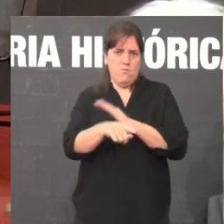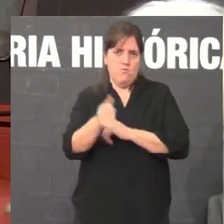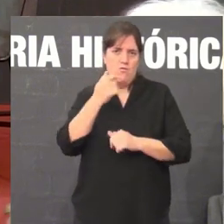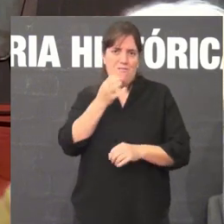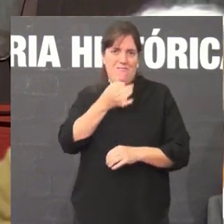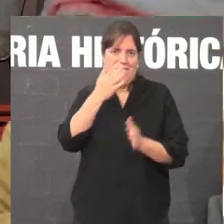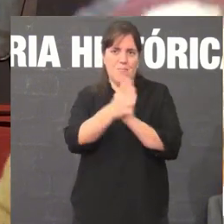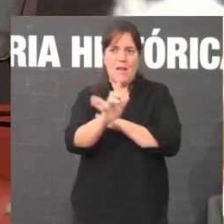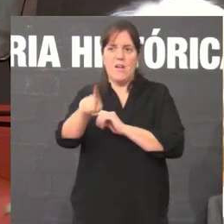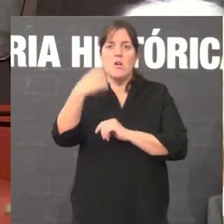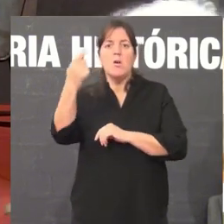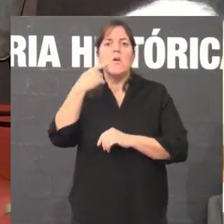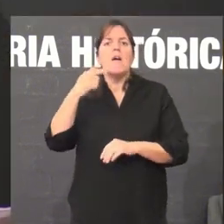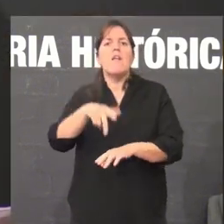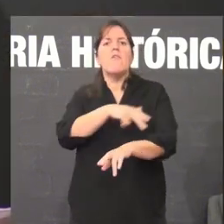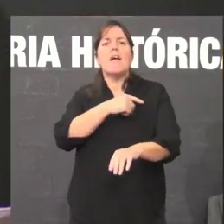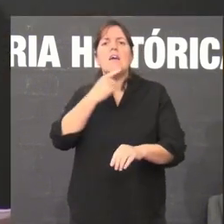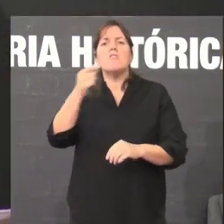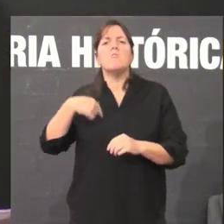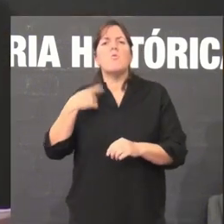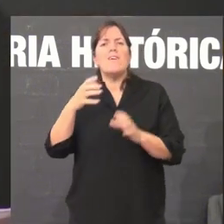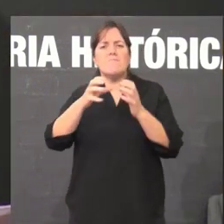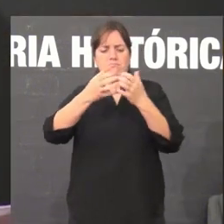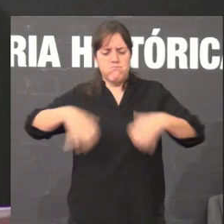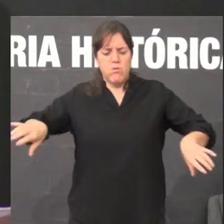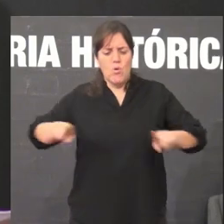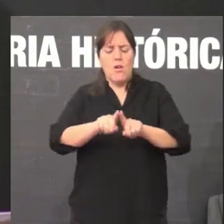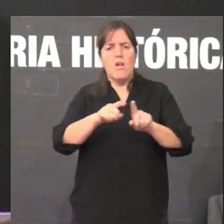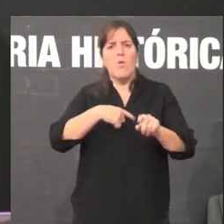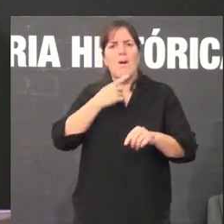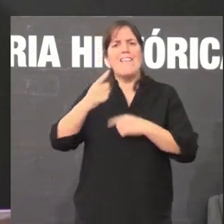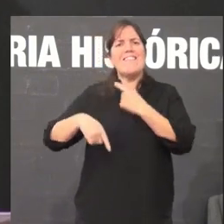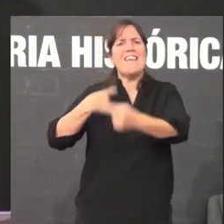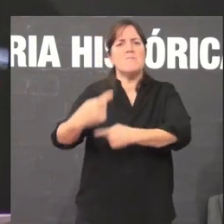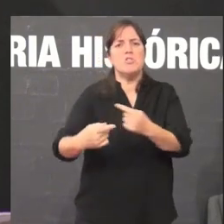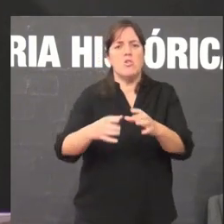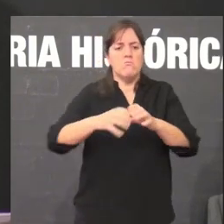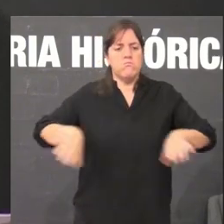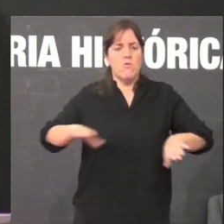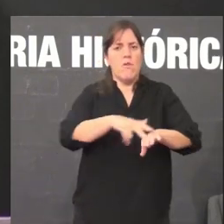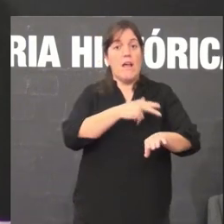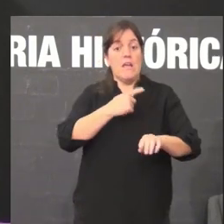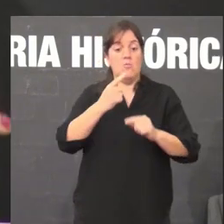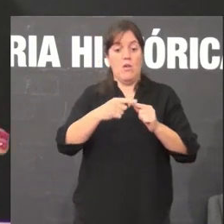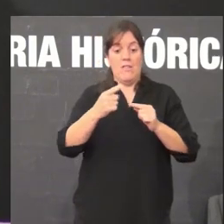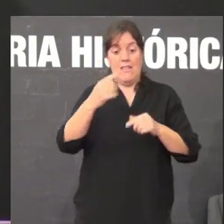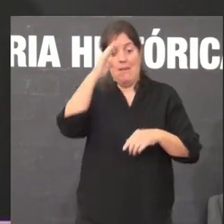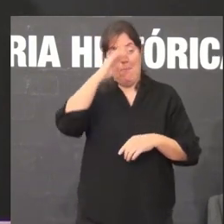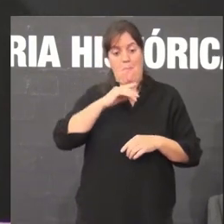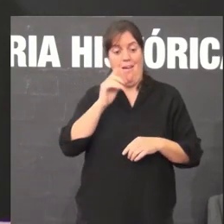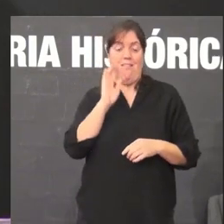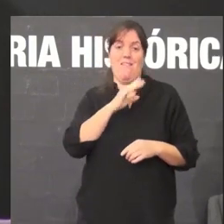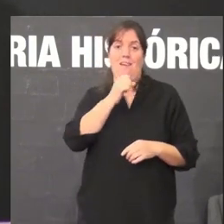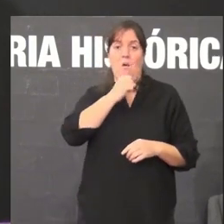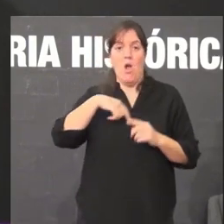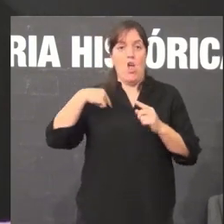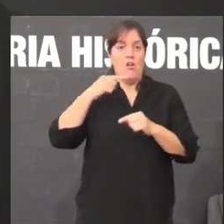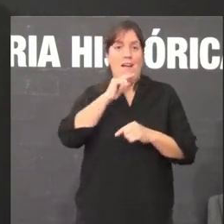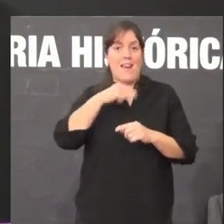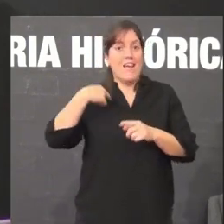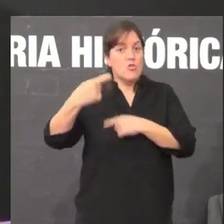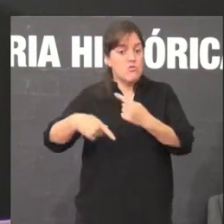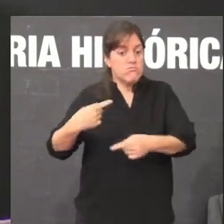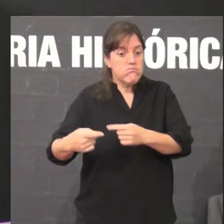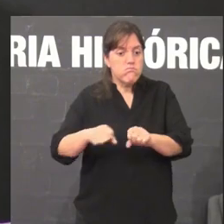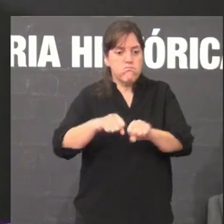e o Franquismo donde se produza a rotura seleccional máis importante de transmisión, é decir, de pais a fillos, de abós a netos, e